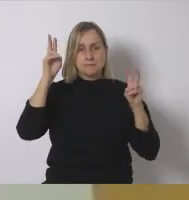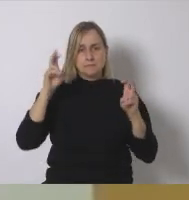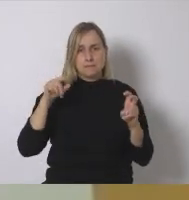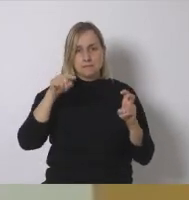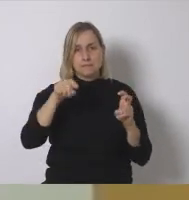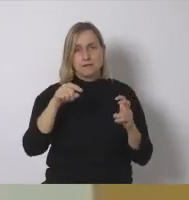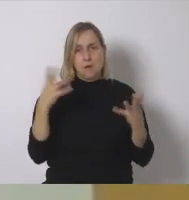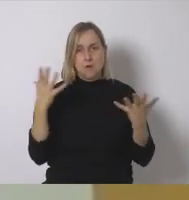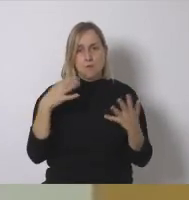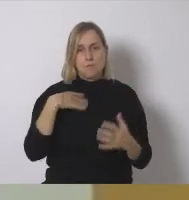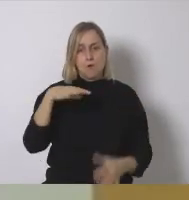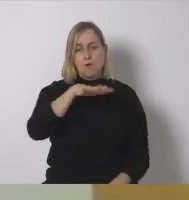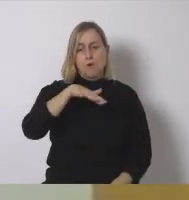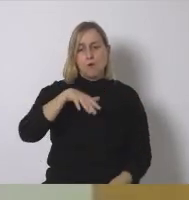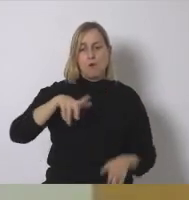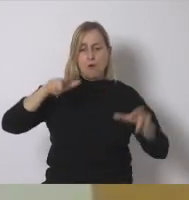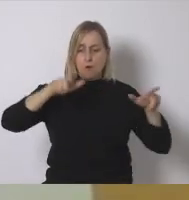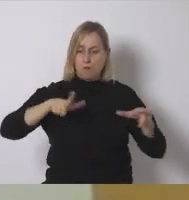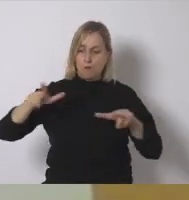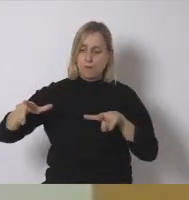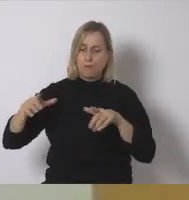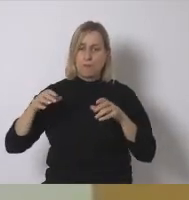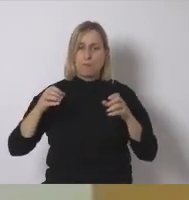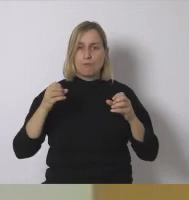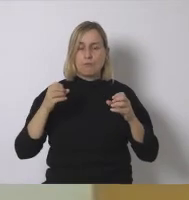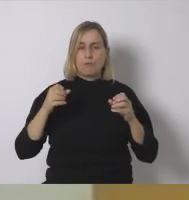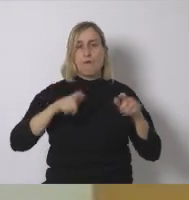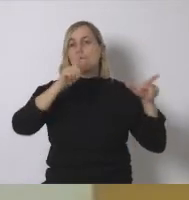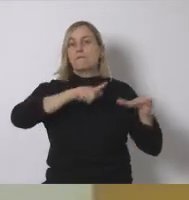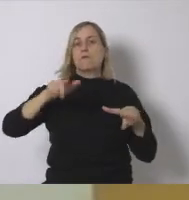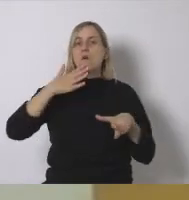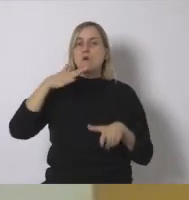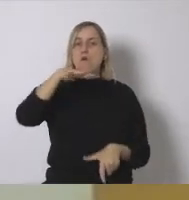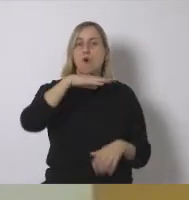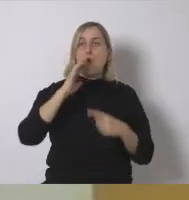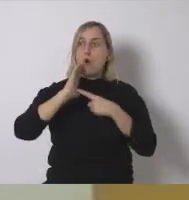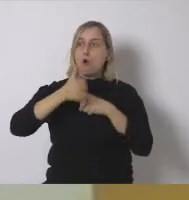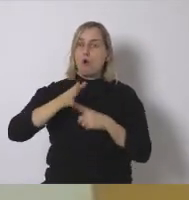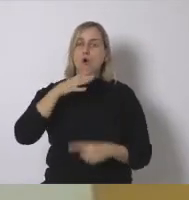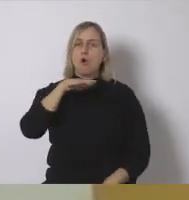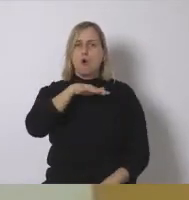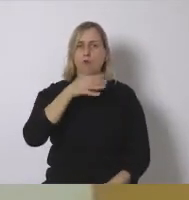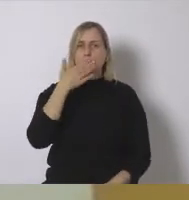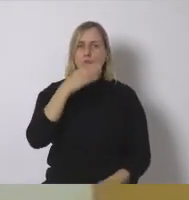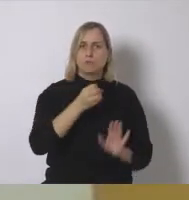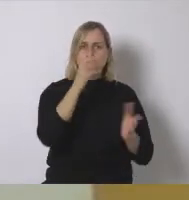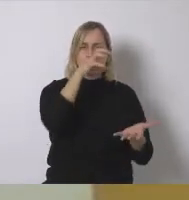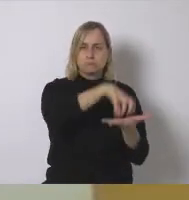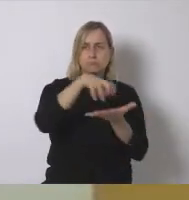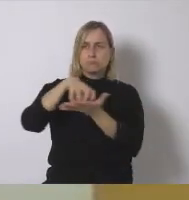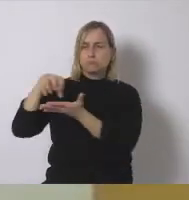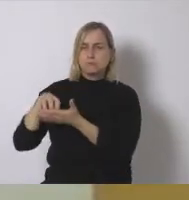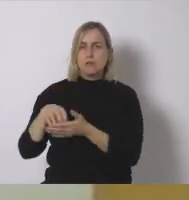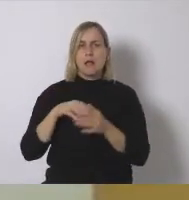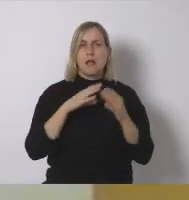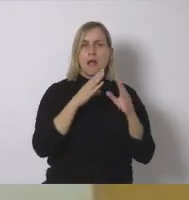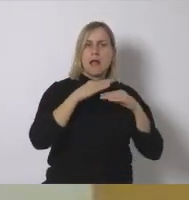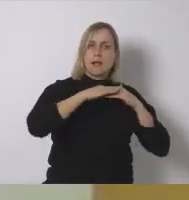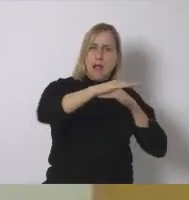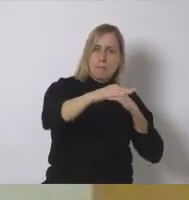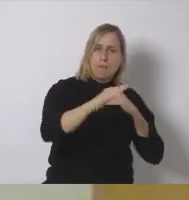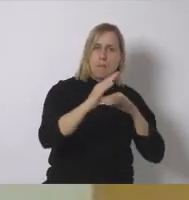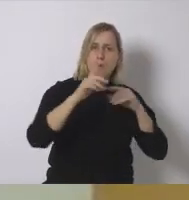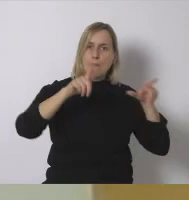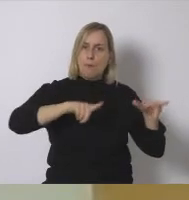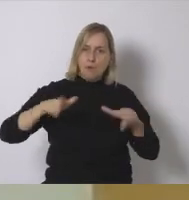concreto como dónde debemos ubicar las instalaciones de energía fotovoltaica y eólica